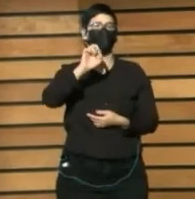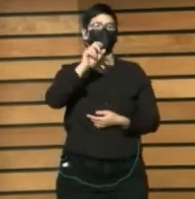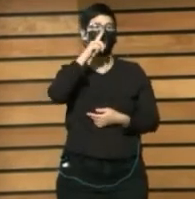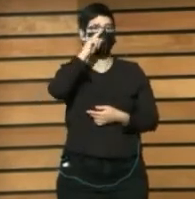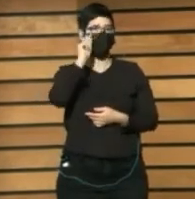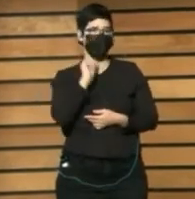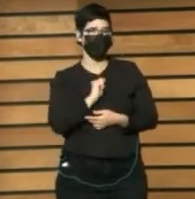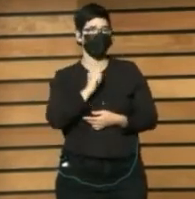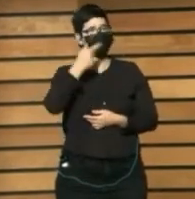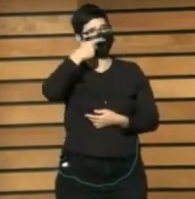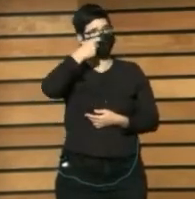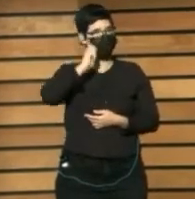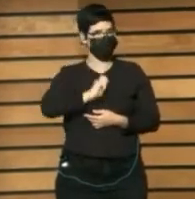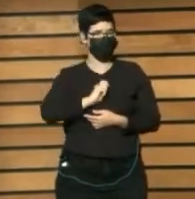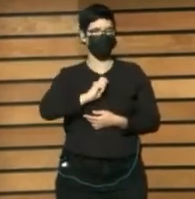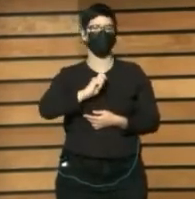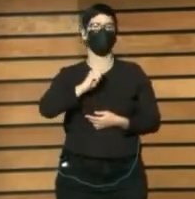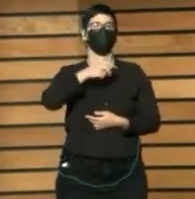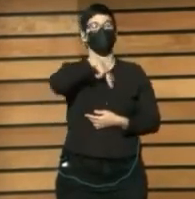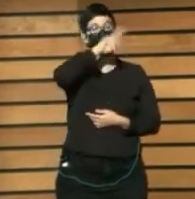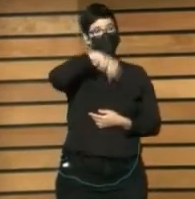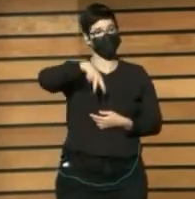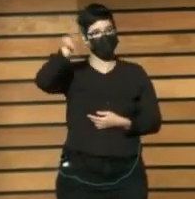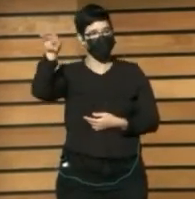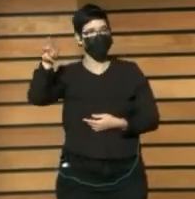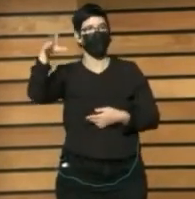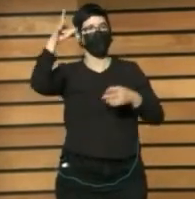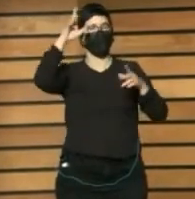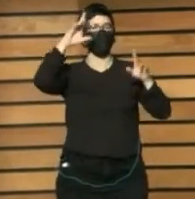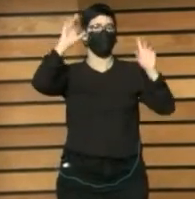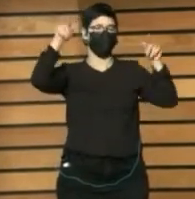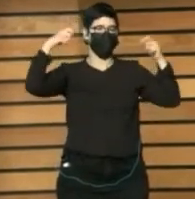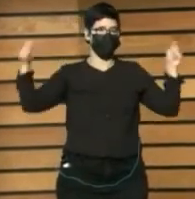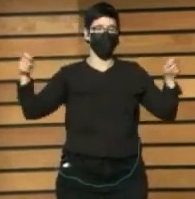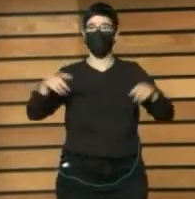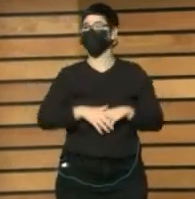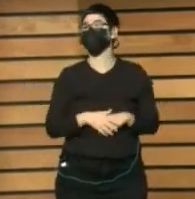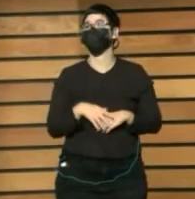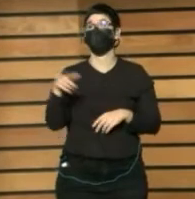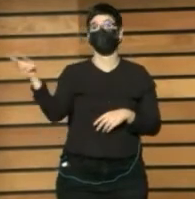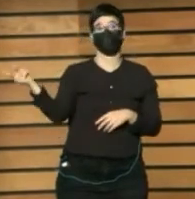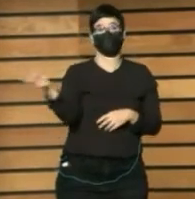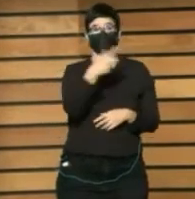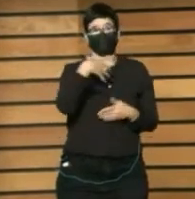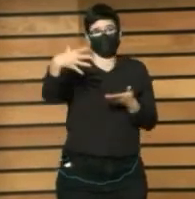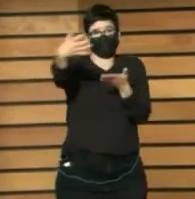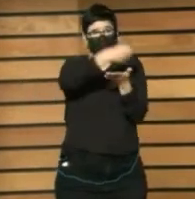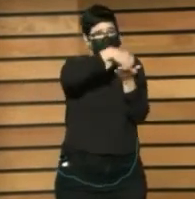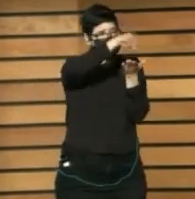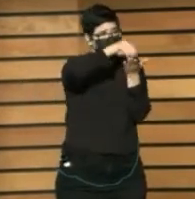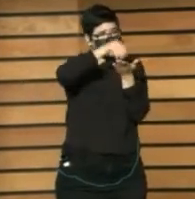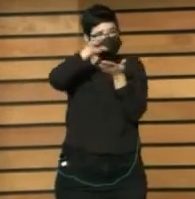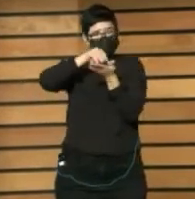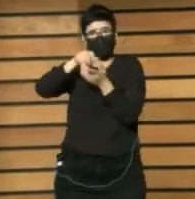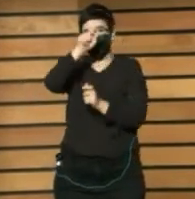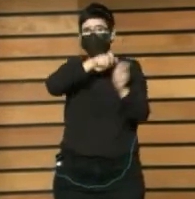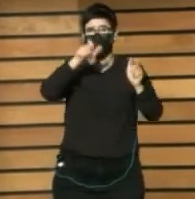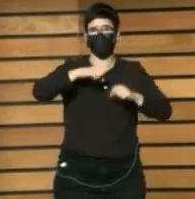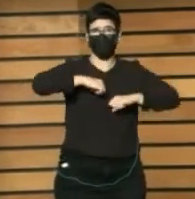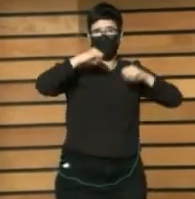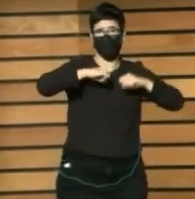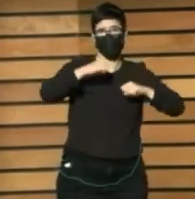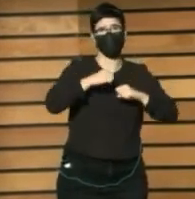Y Dinamarca Y tomamos muestras De población adulta De